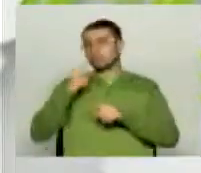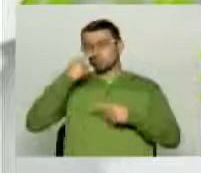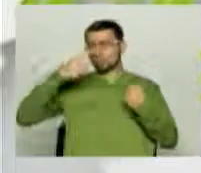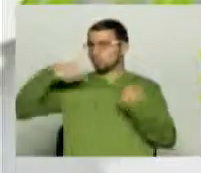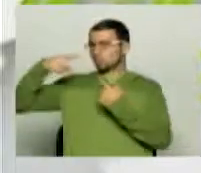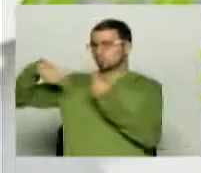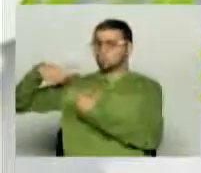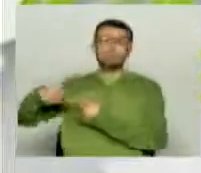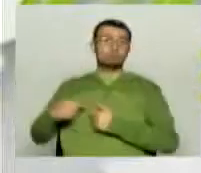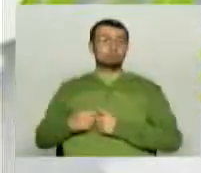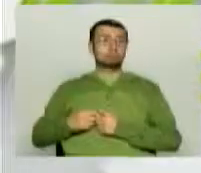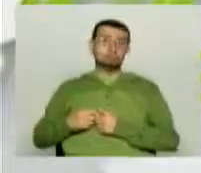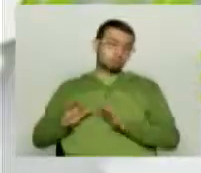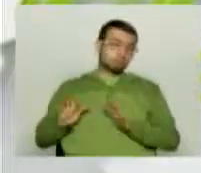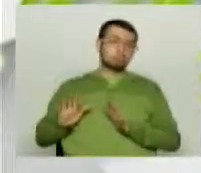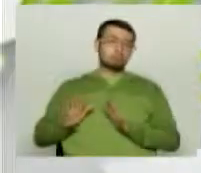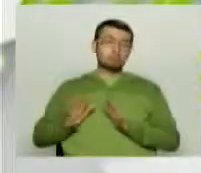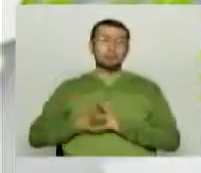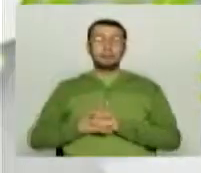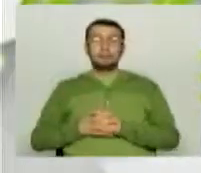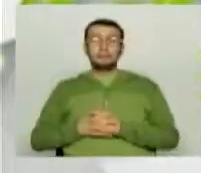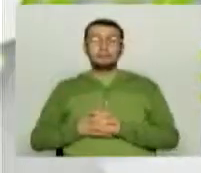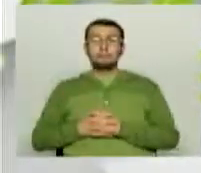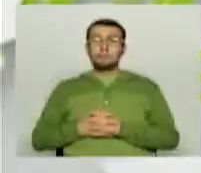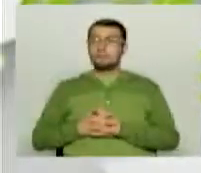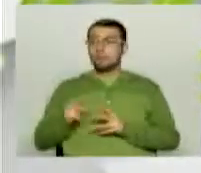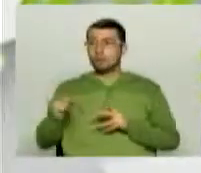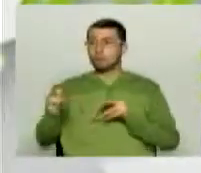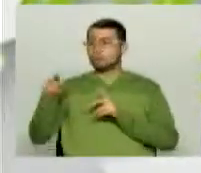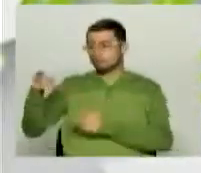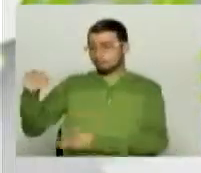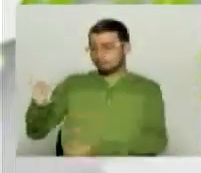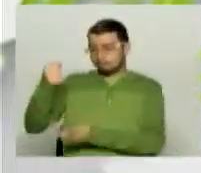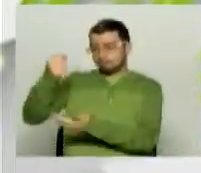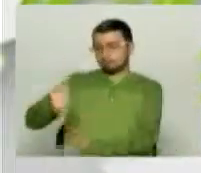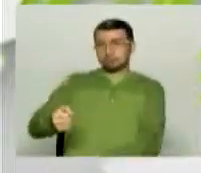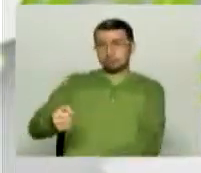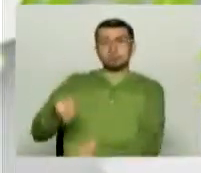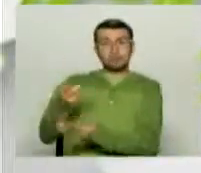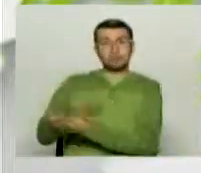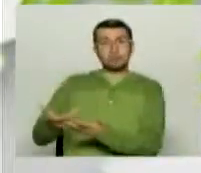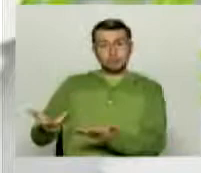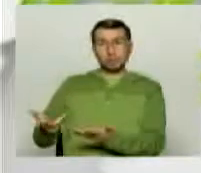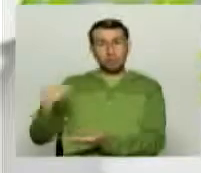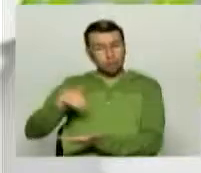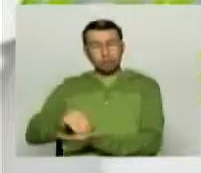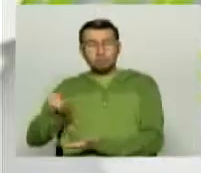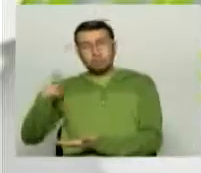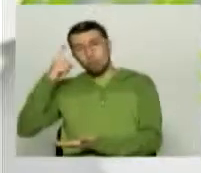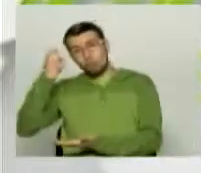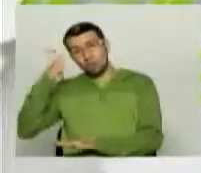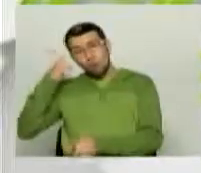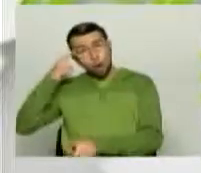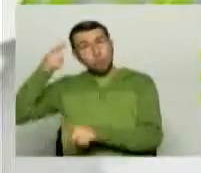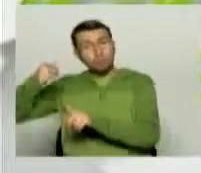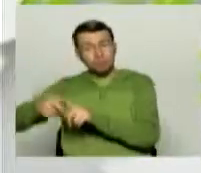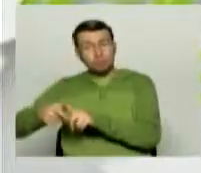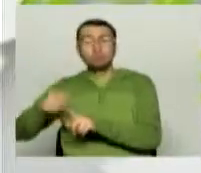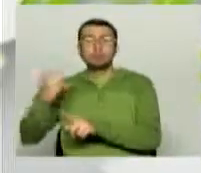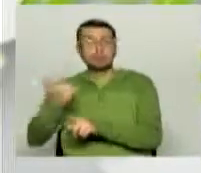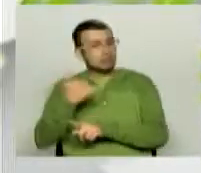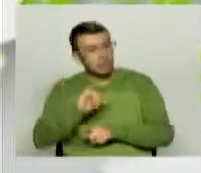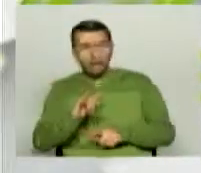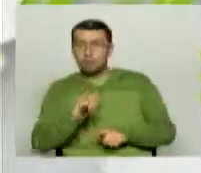Se dice que se está esperando, que obviamente con el ingreso de esas divisas y de esos dineros, el gobierno invierta después del